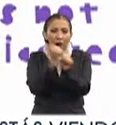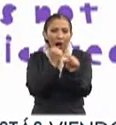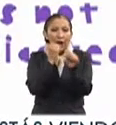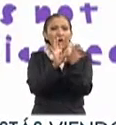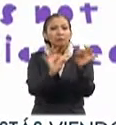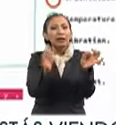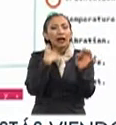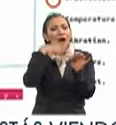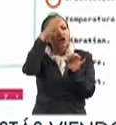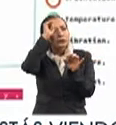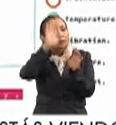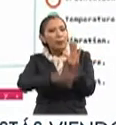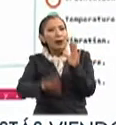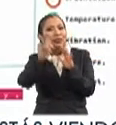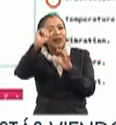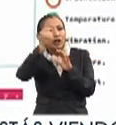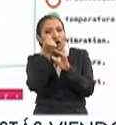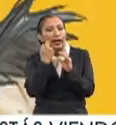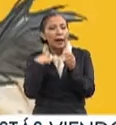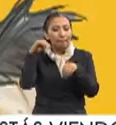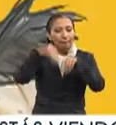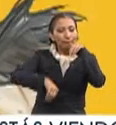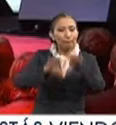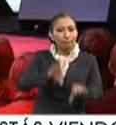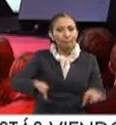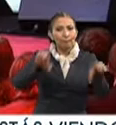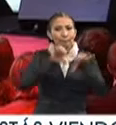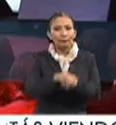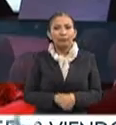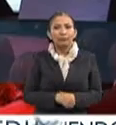explica conceptos básicos de tecnología y programación.